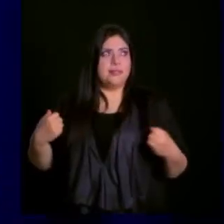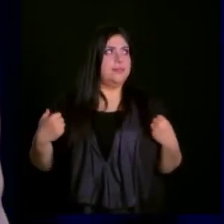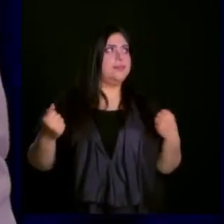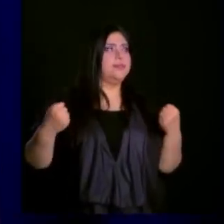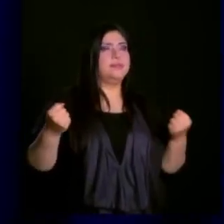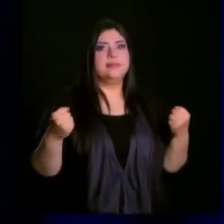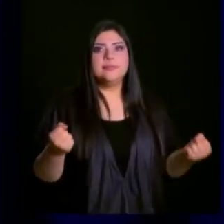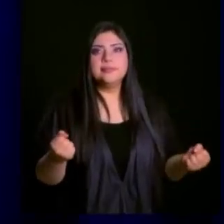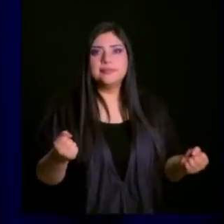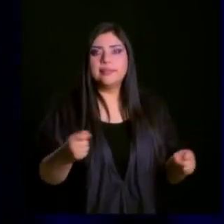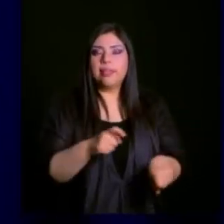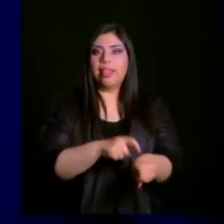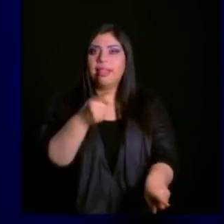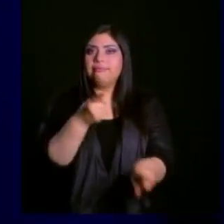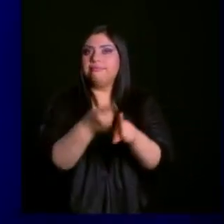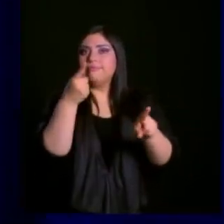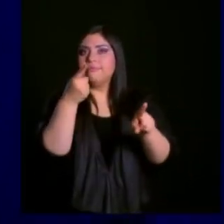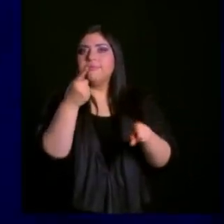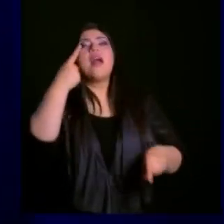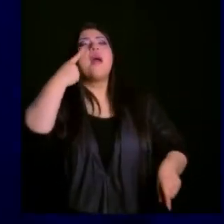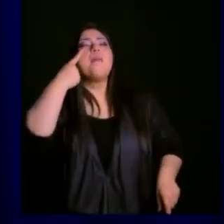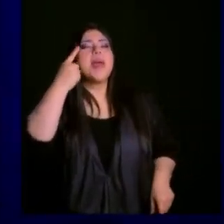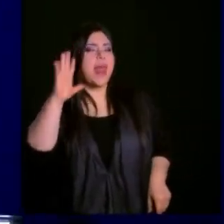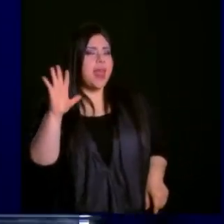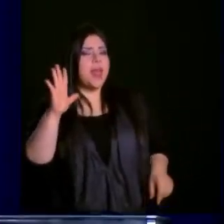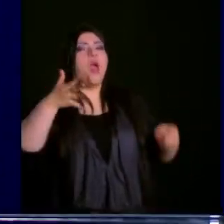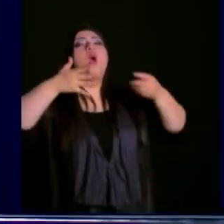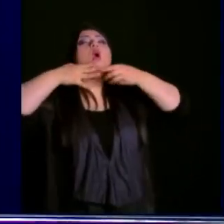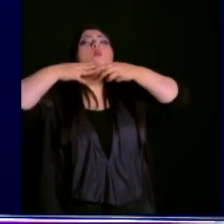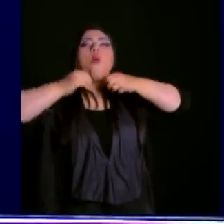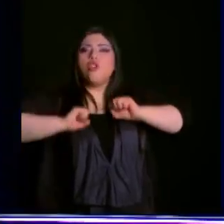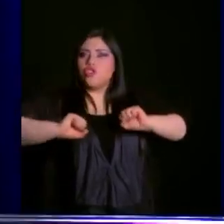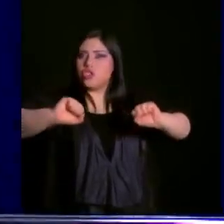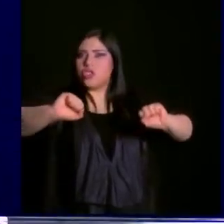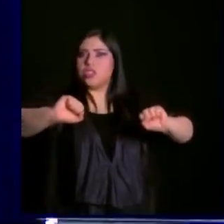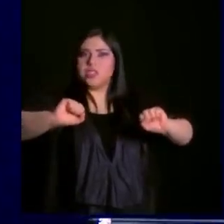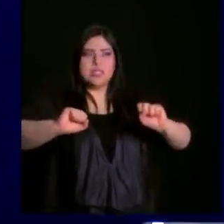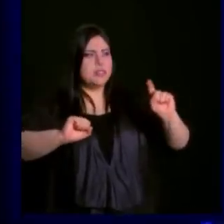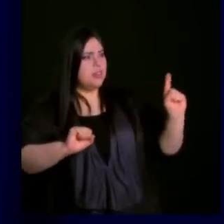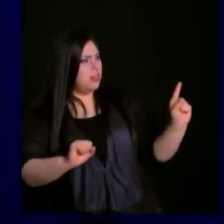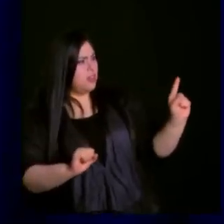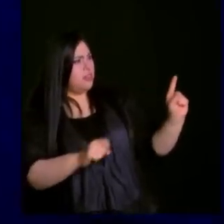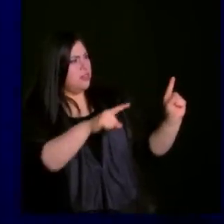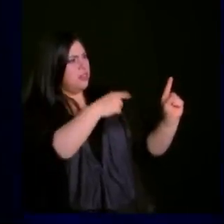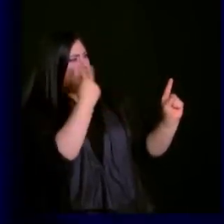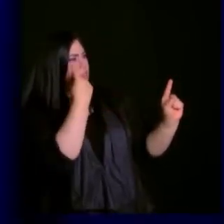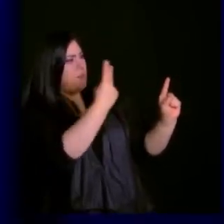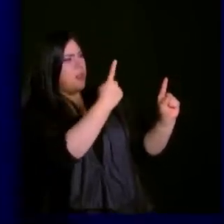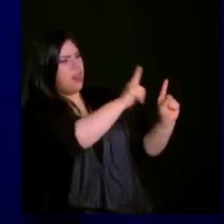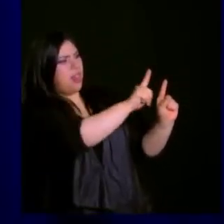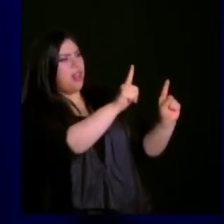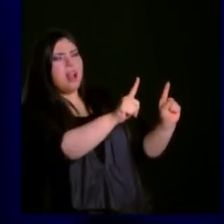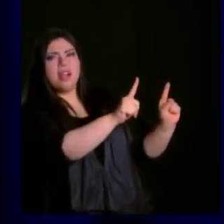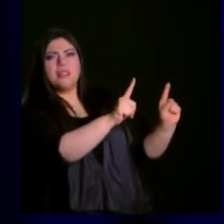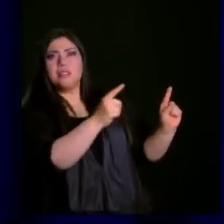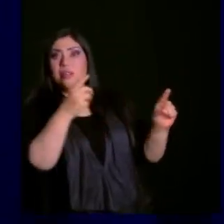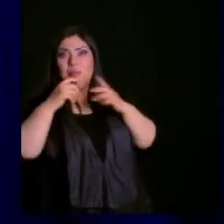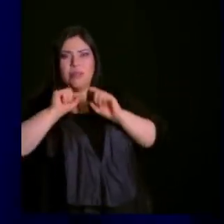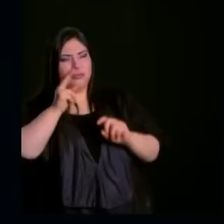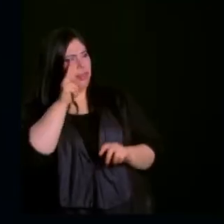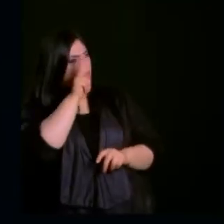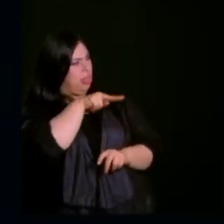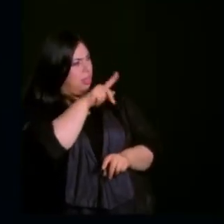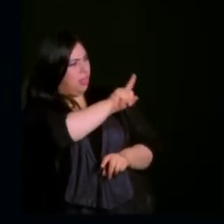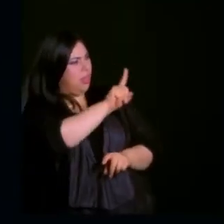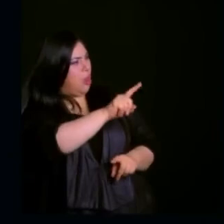Llega el momento. Moisés, cuando ve que aquellos dos están peleando, se mete y detonó un tiempo. Se